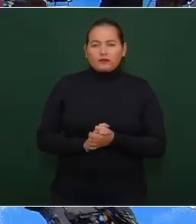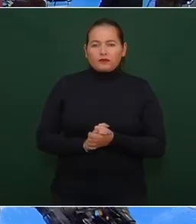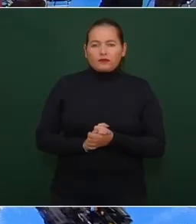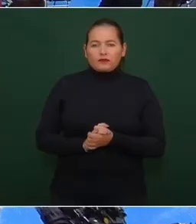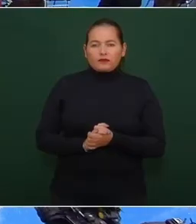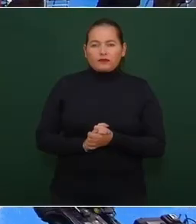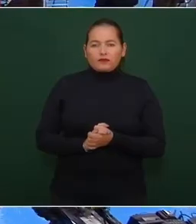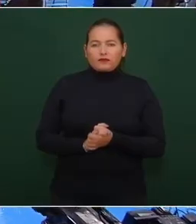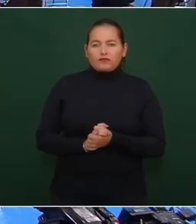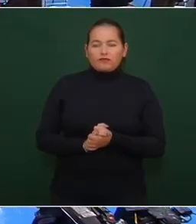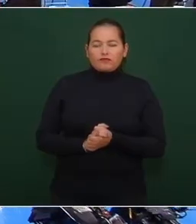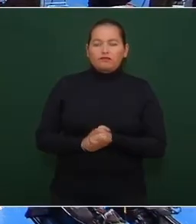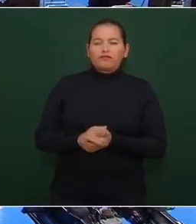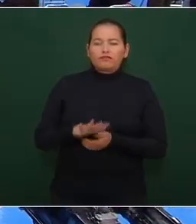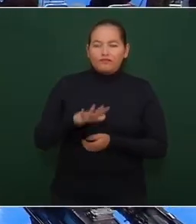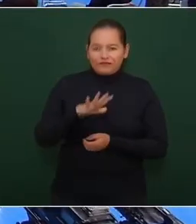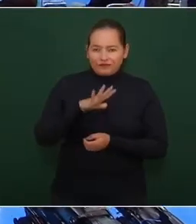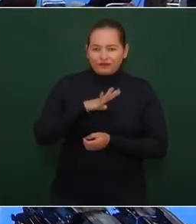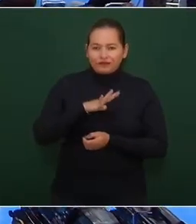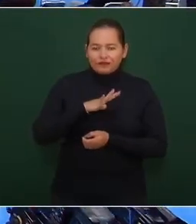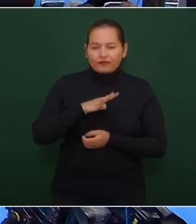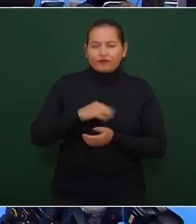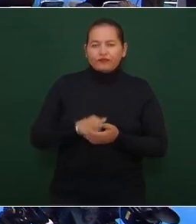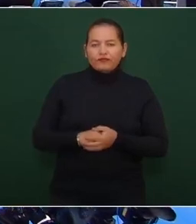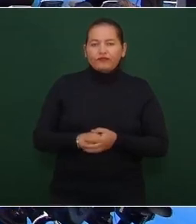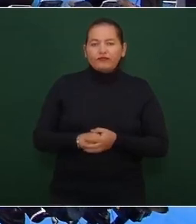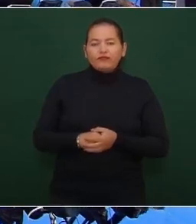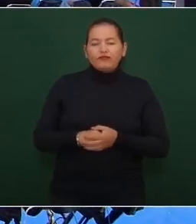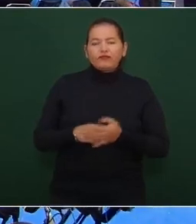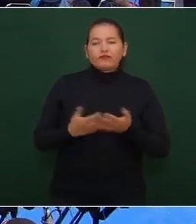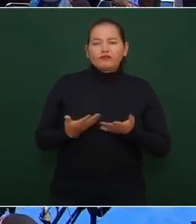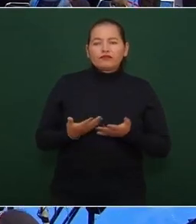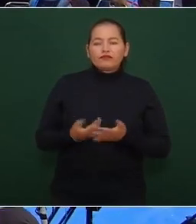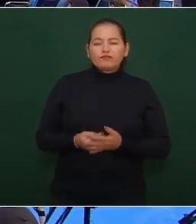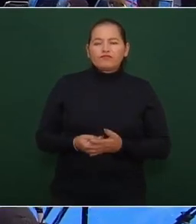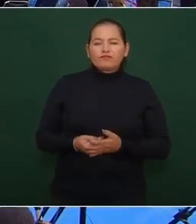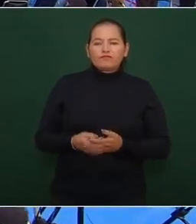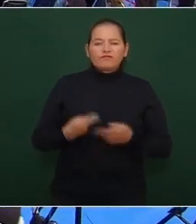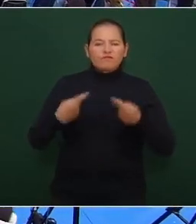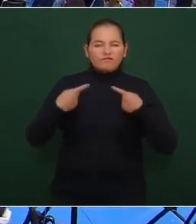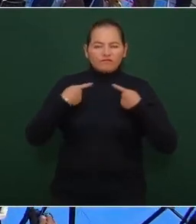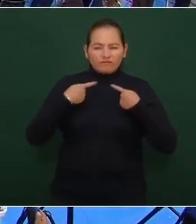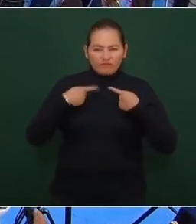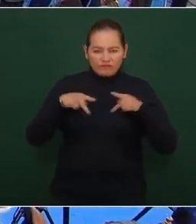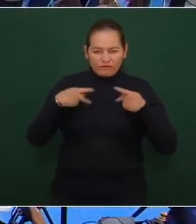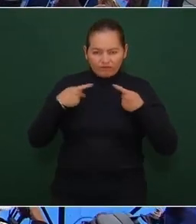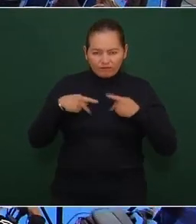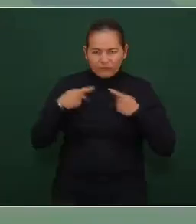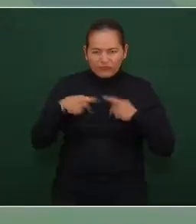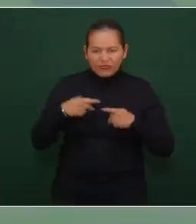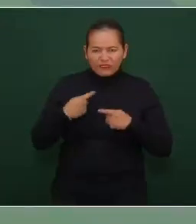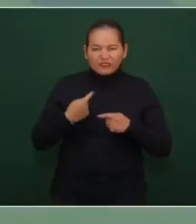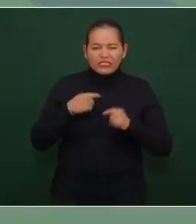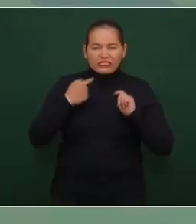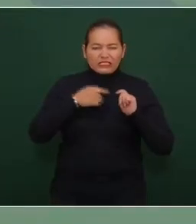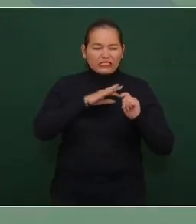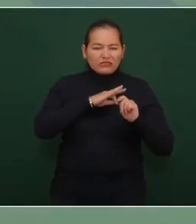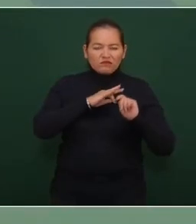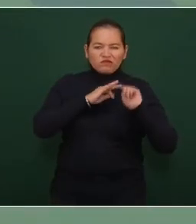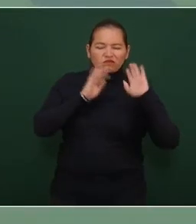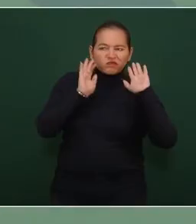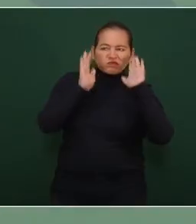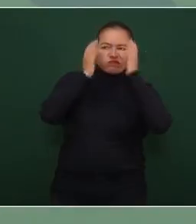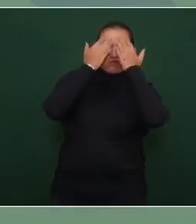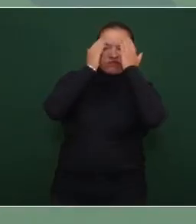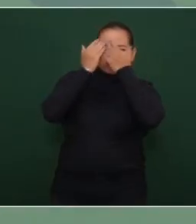existe mucha gente con ese pensamiento conservador son muchos